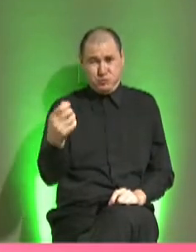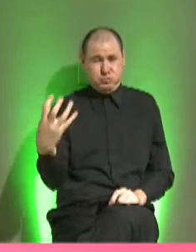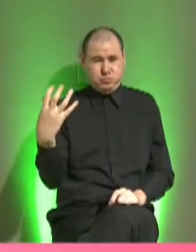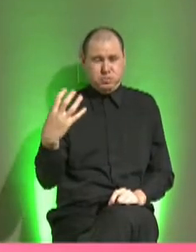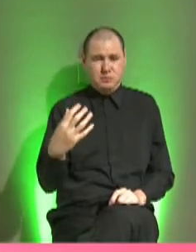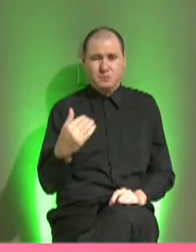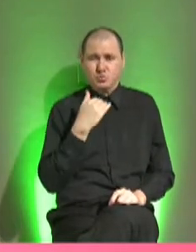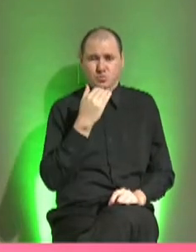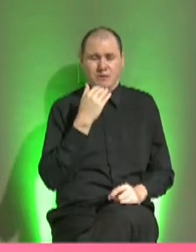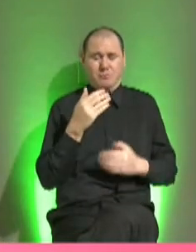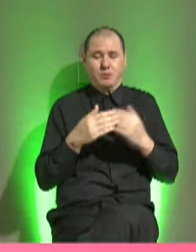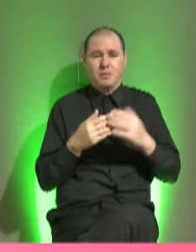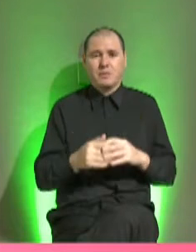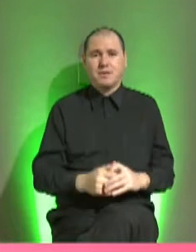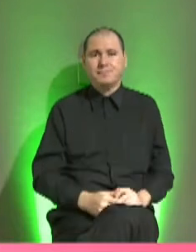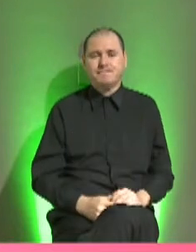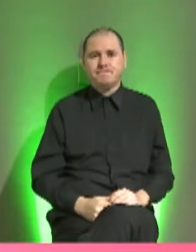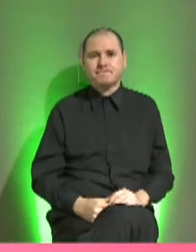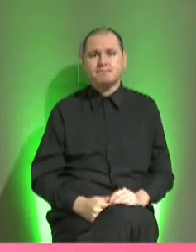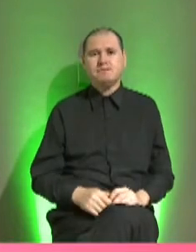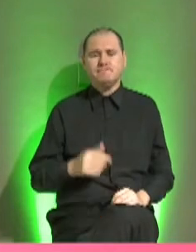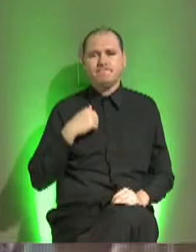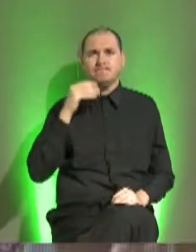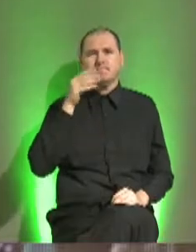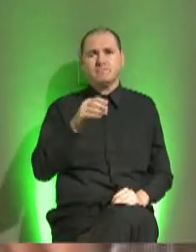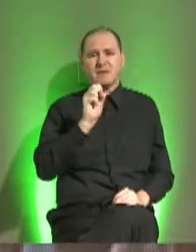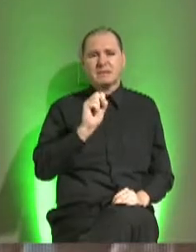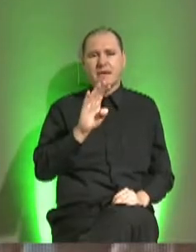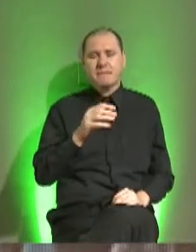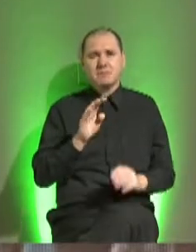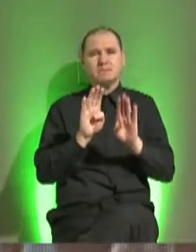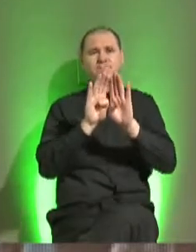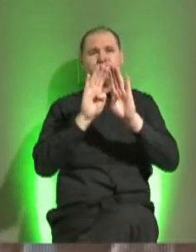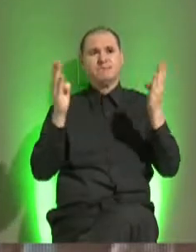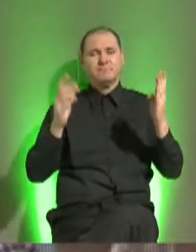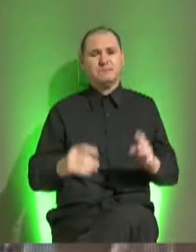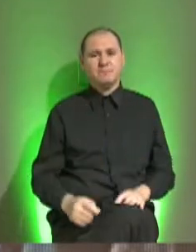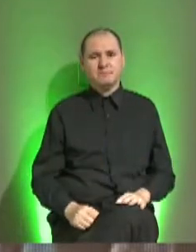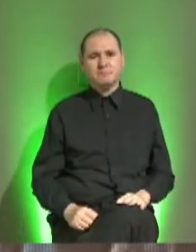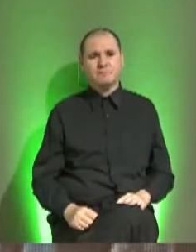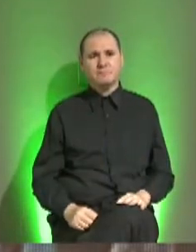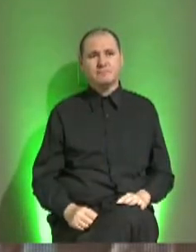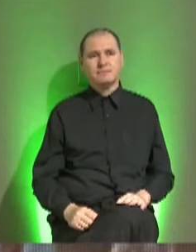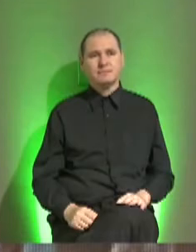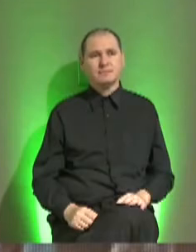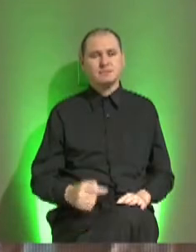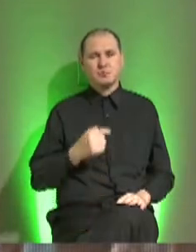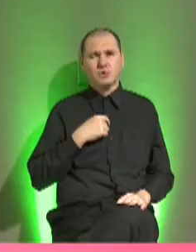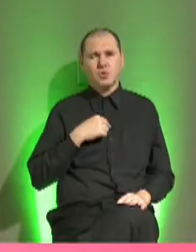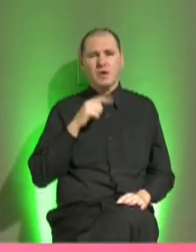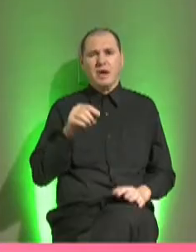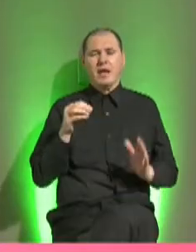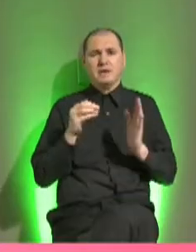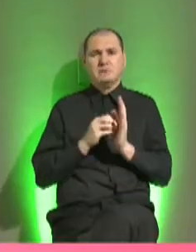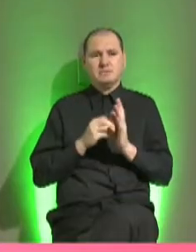sabía ni por qué. Llego yo a Sambra el otro día, abro el negocio, y hice algo que nunca había hecho.